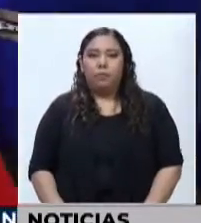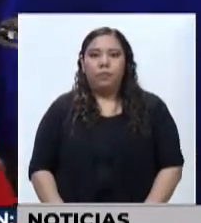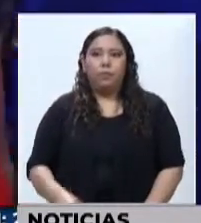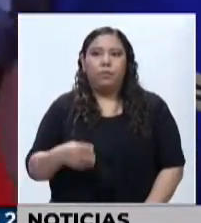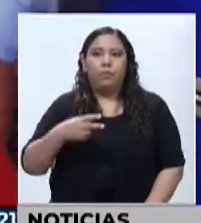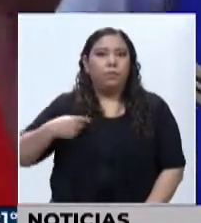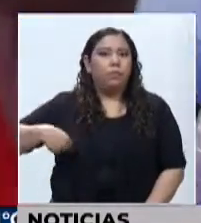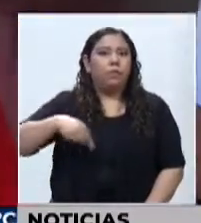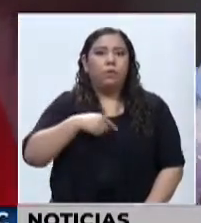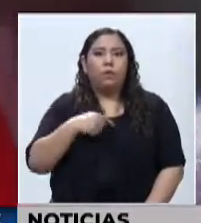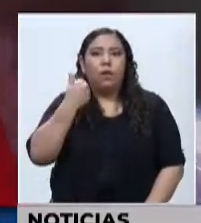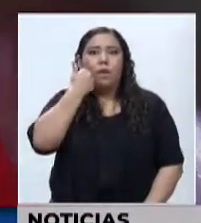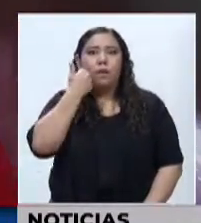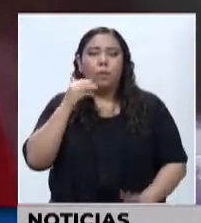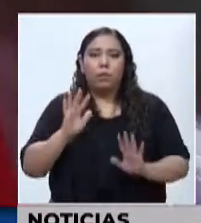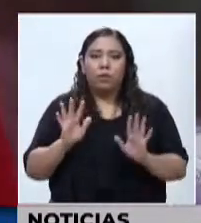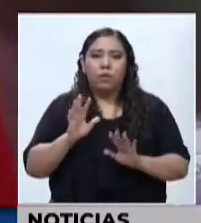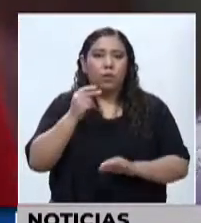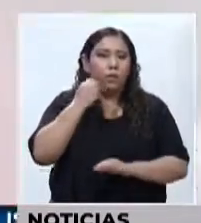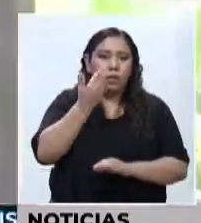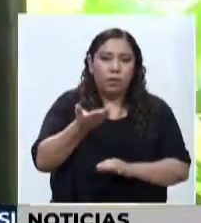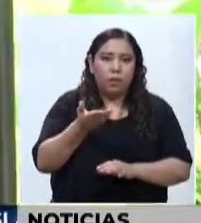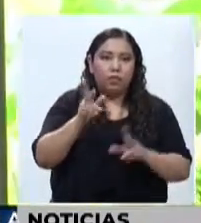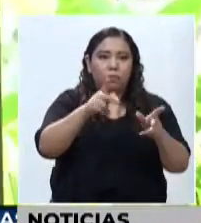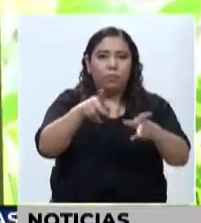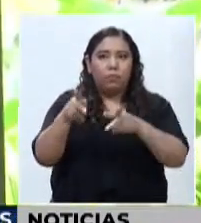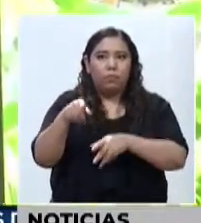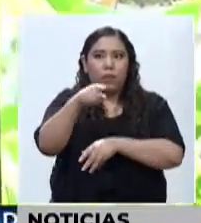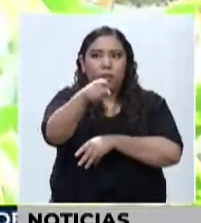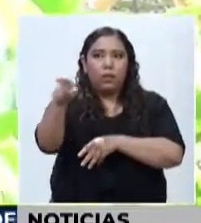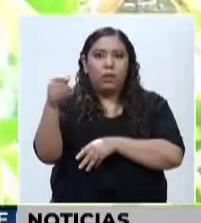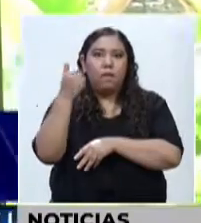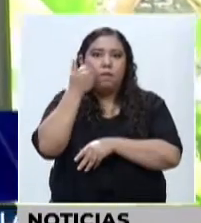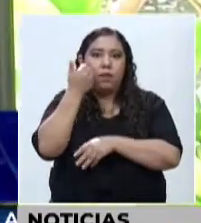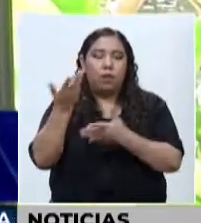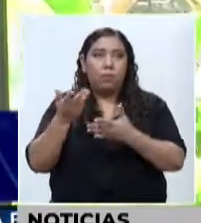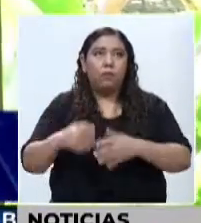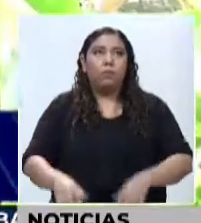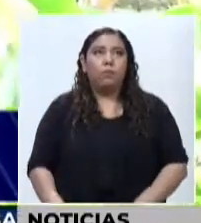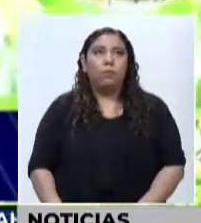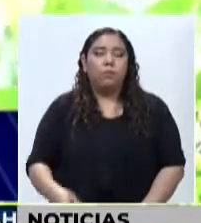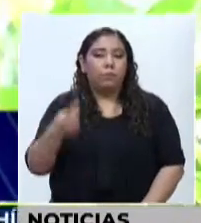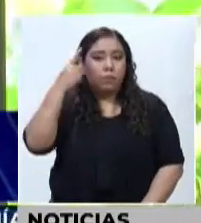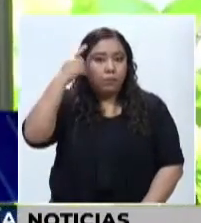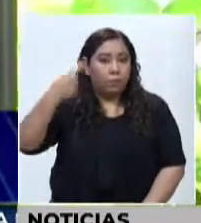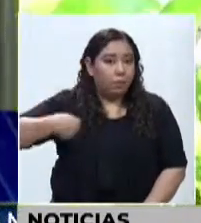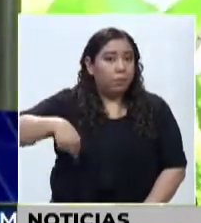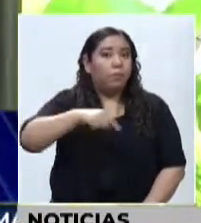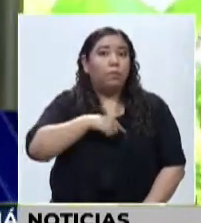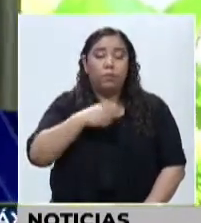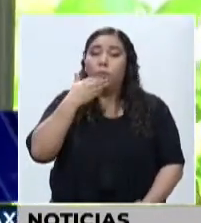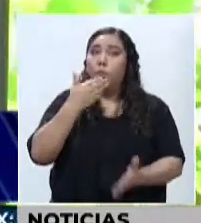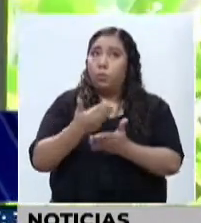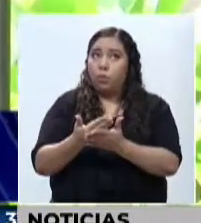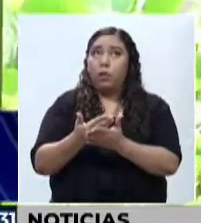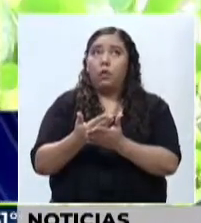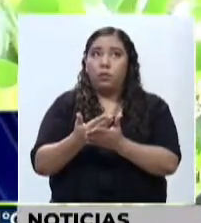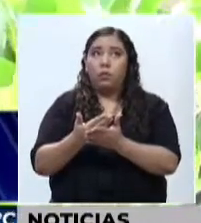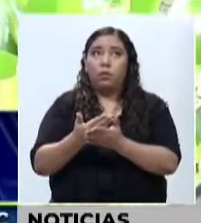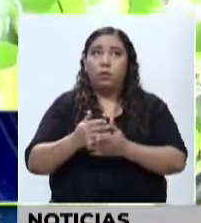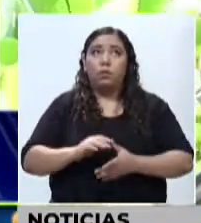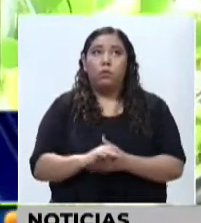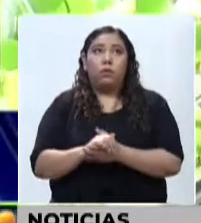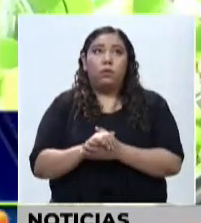podemos contagiar y no contagiar a demás también. Las cosas que para nosotros es de gran beneficio porque si ustedes lo pueden ver, nosotros venimos de